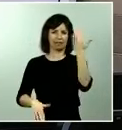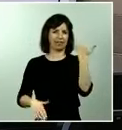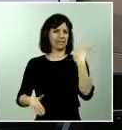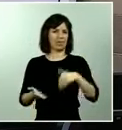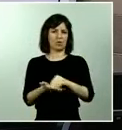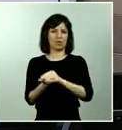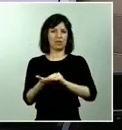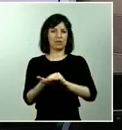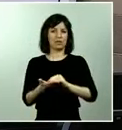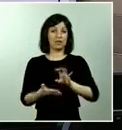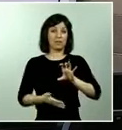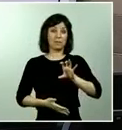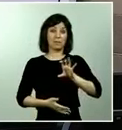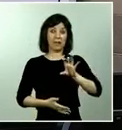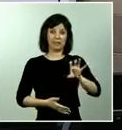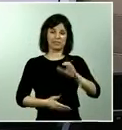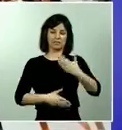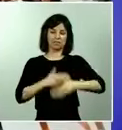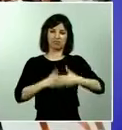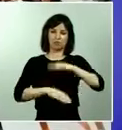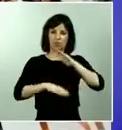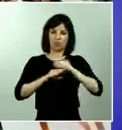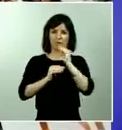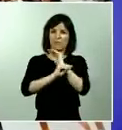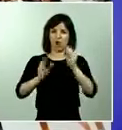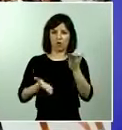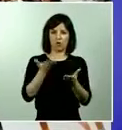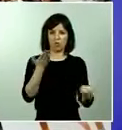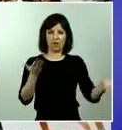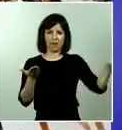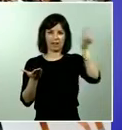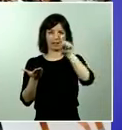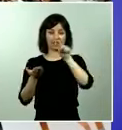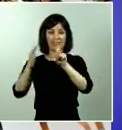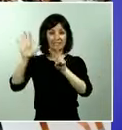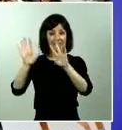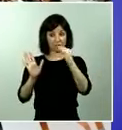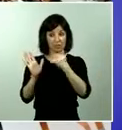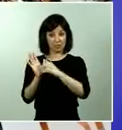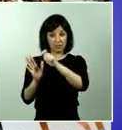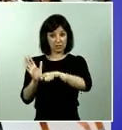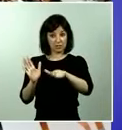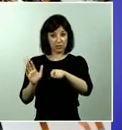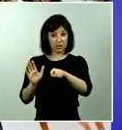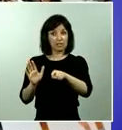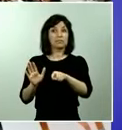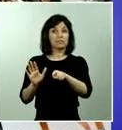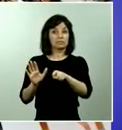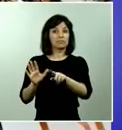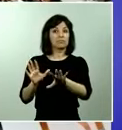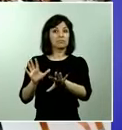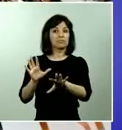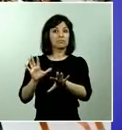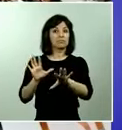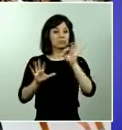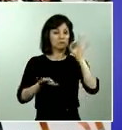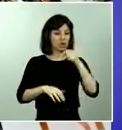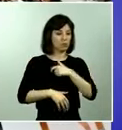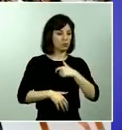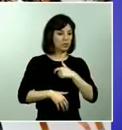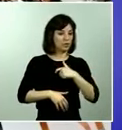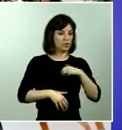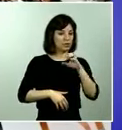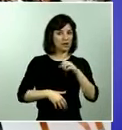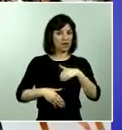restricciones entonces estas 75.000 personas han decidido la comisión científica que deban seguir confinadas como el resto de la